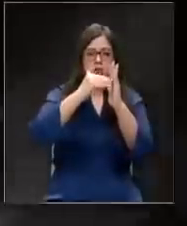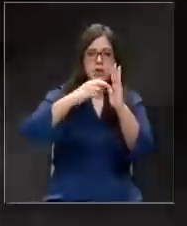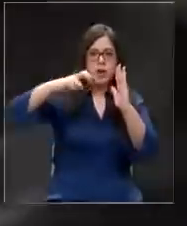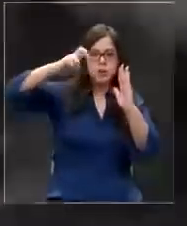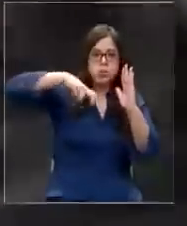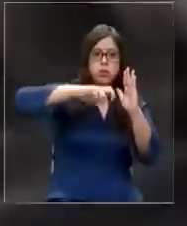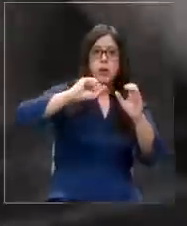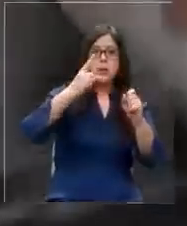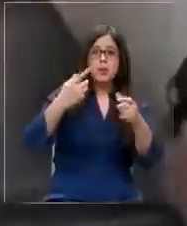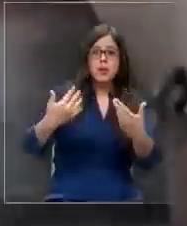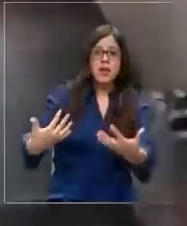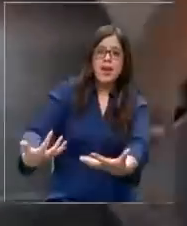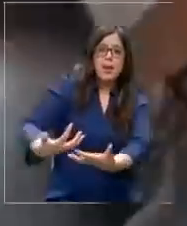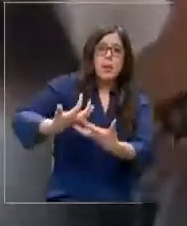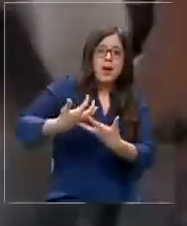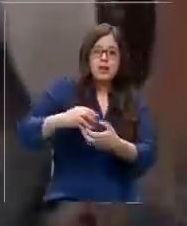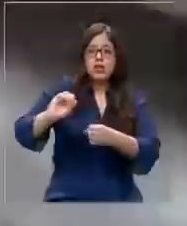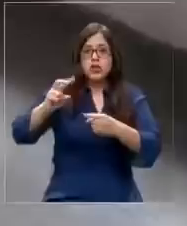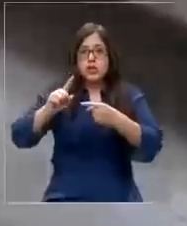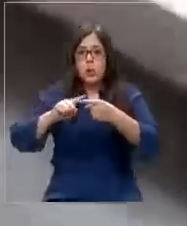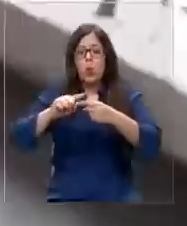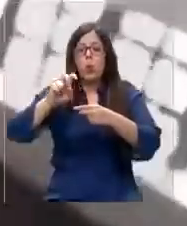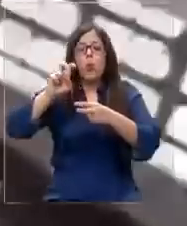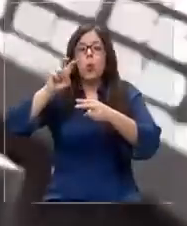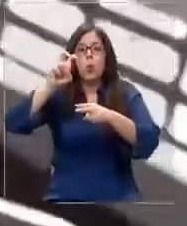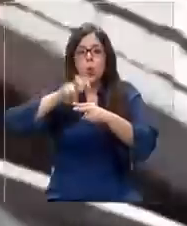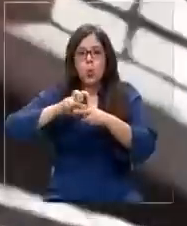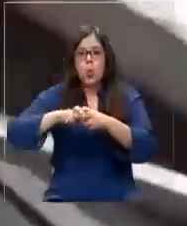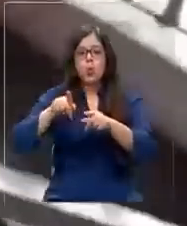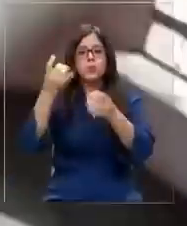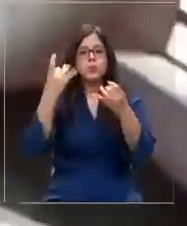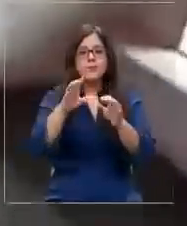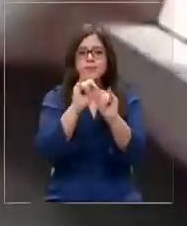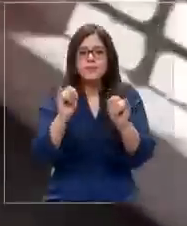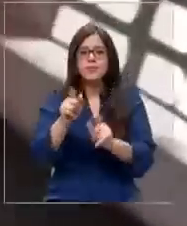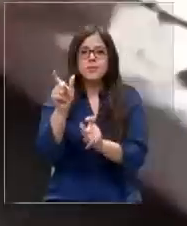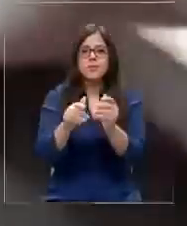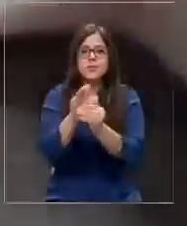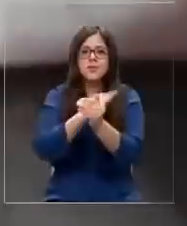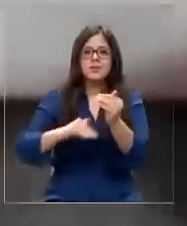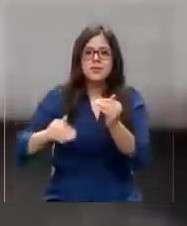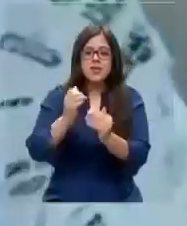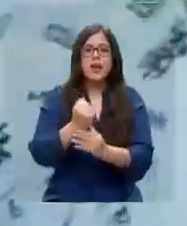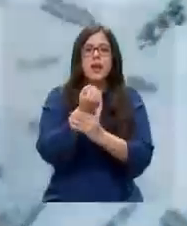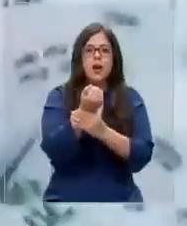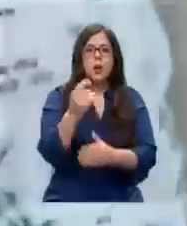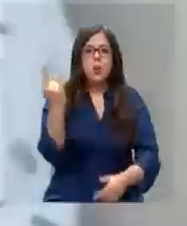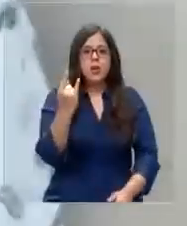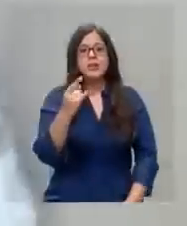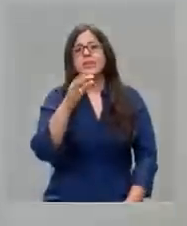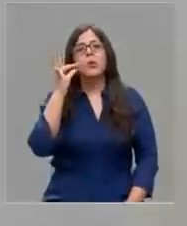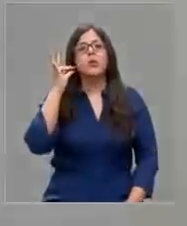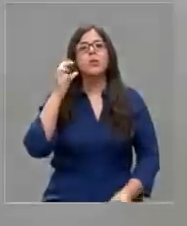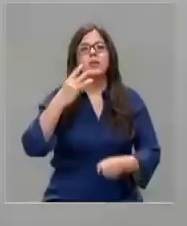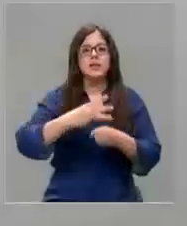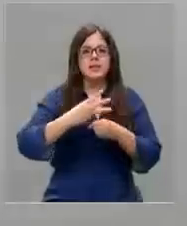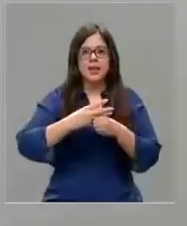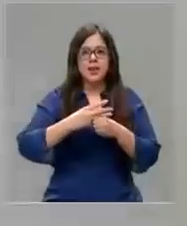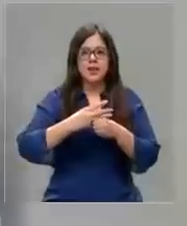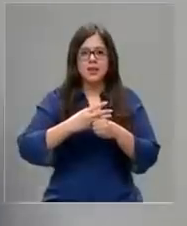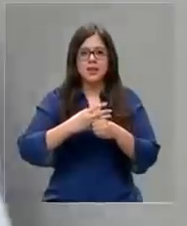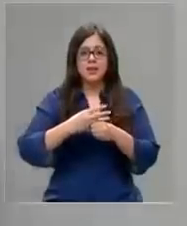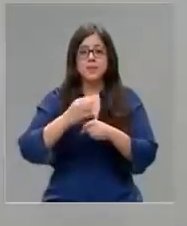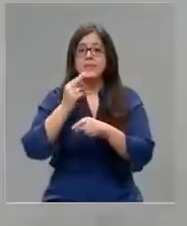Primero en brazos y luego con una silla. Esa fue la única forma que encontraron los vecinos para bajar de urgencia a esta adulta mayor.